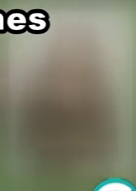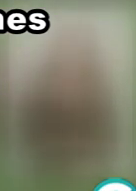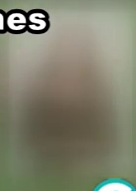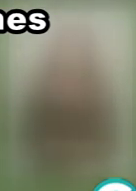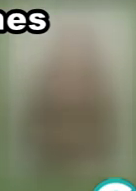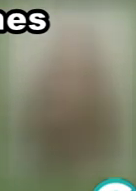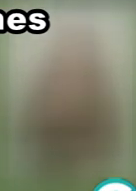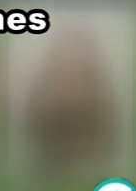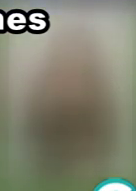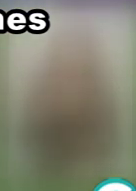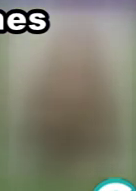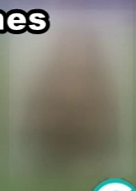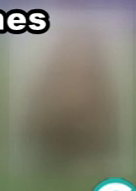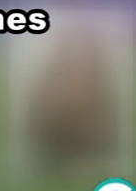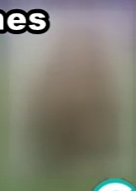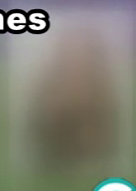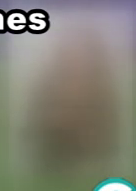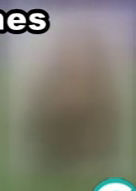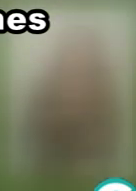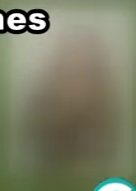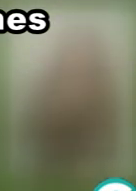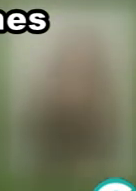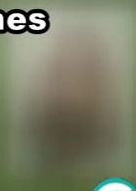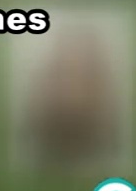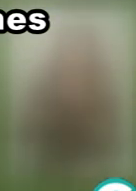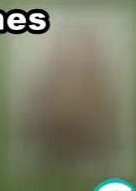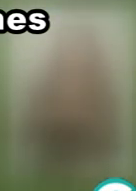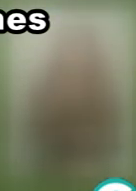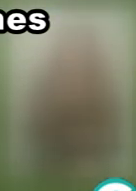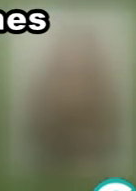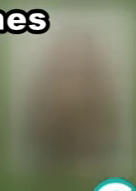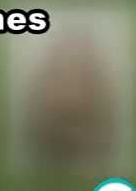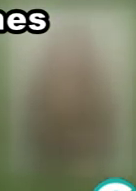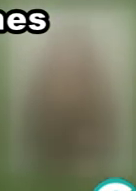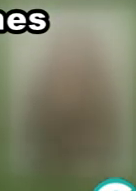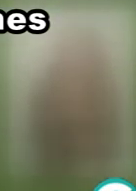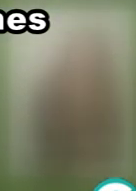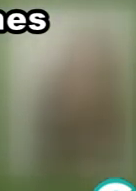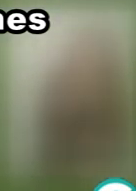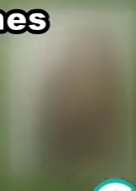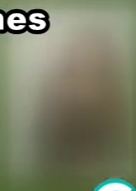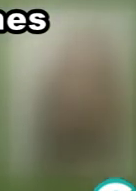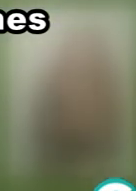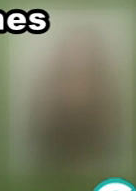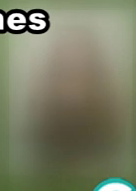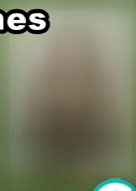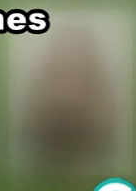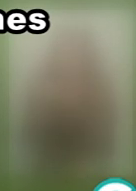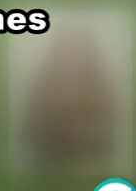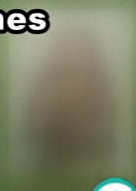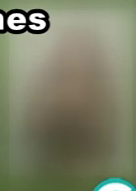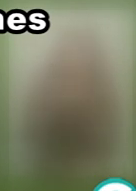justamente había perdido la titularidad por con Budimir, que han estado jugando partidos pocas veces juntos.